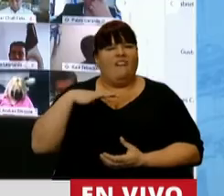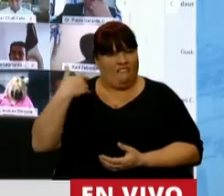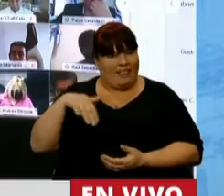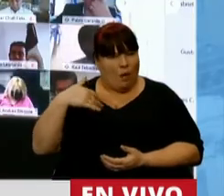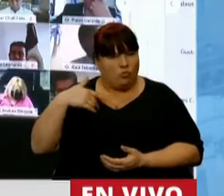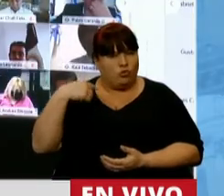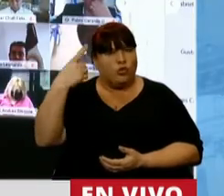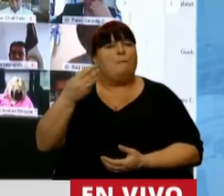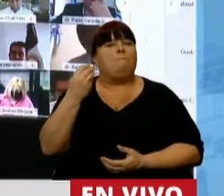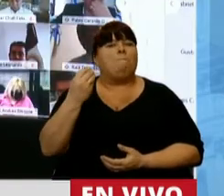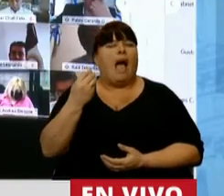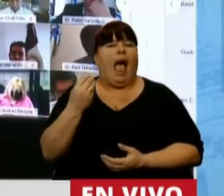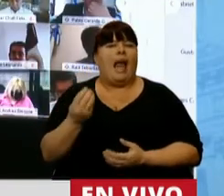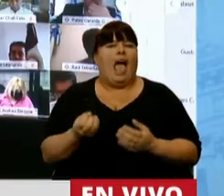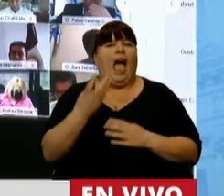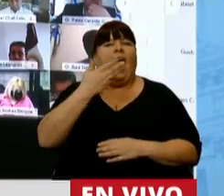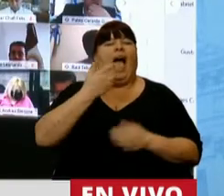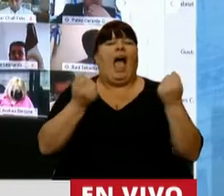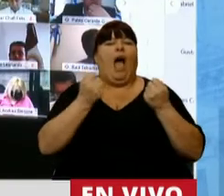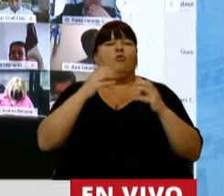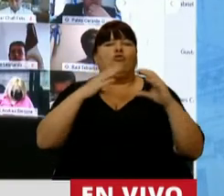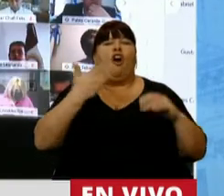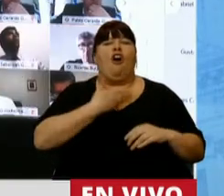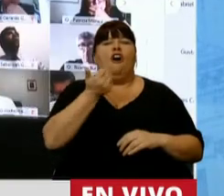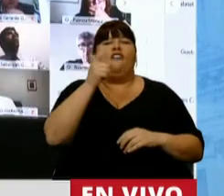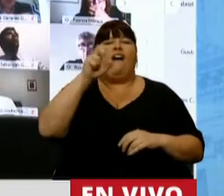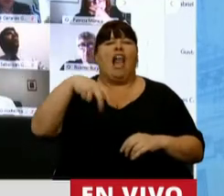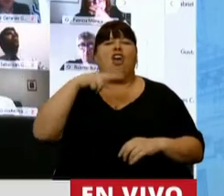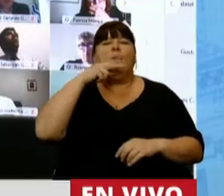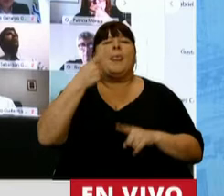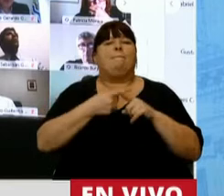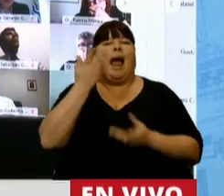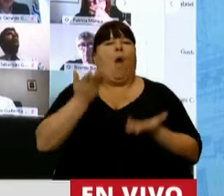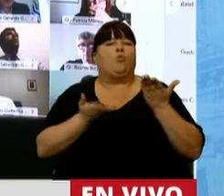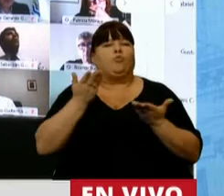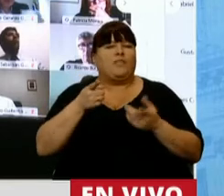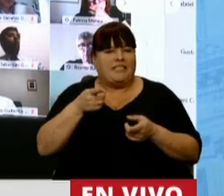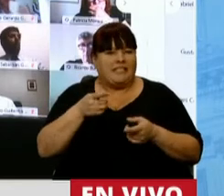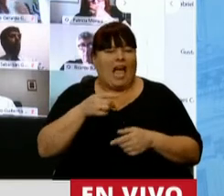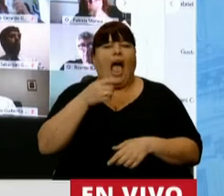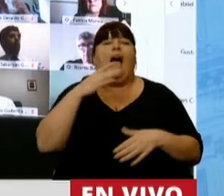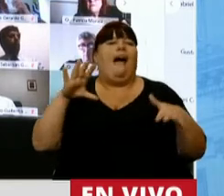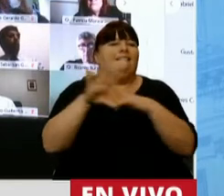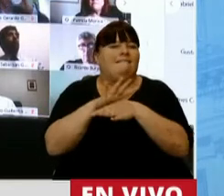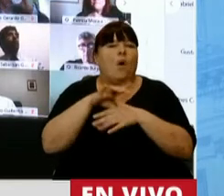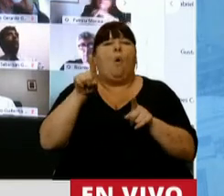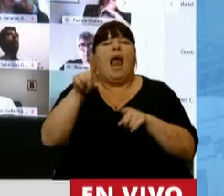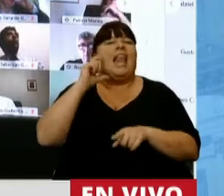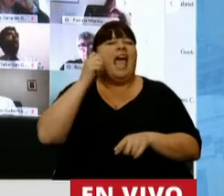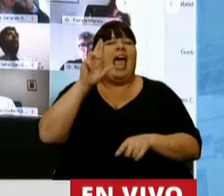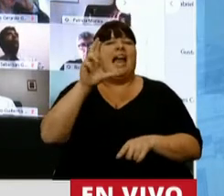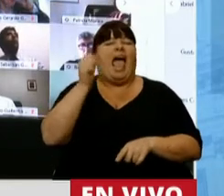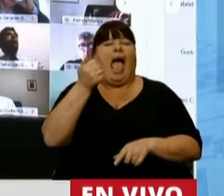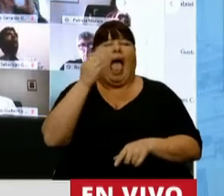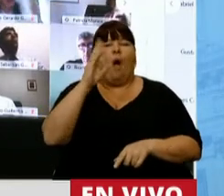para que aparezcan los falconverdes para impartir justicia a la medida de Grabois y